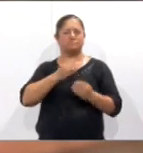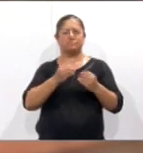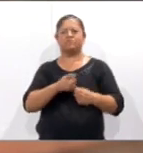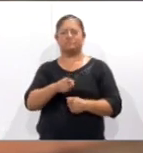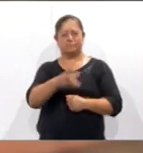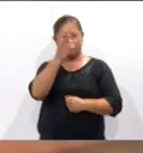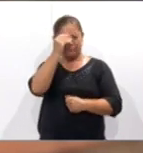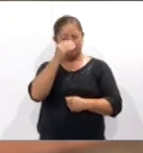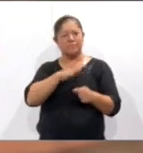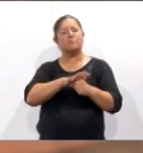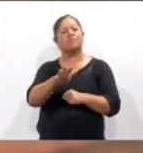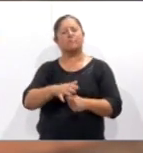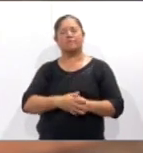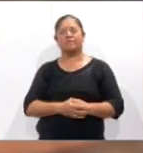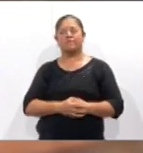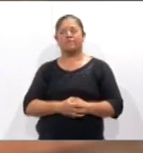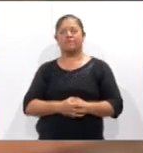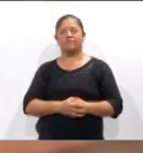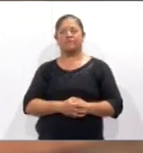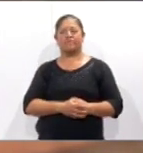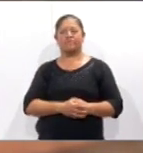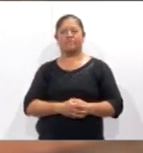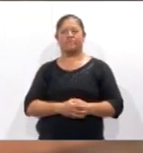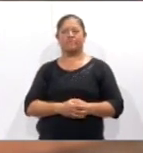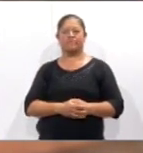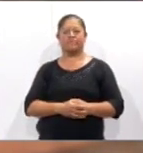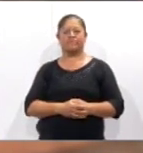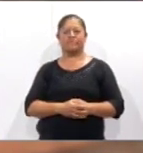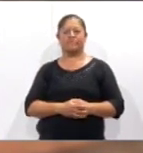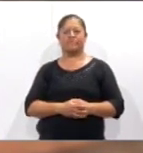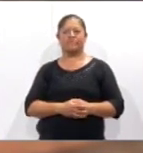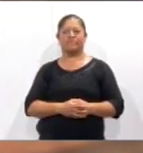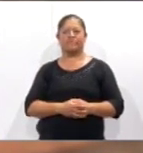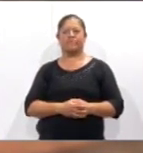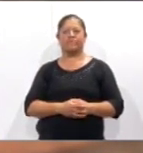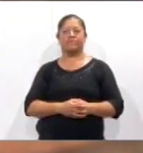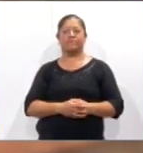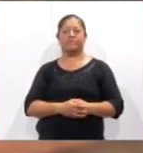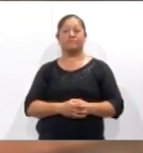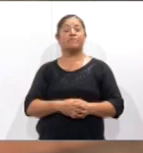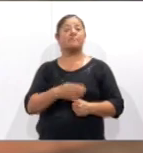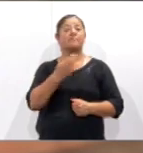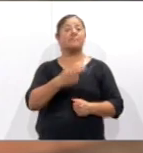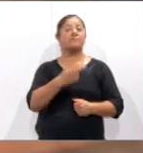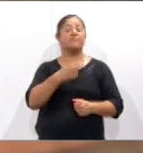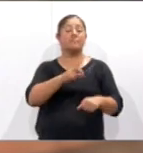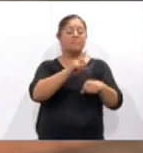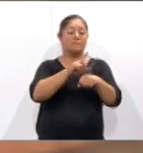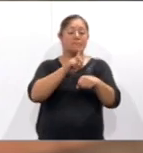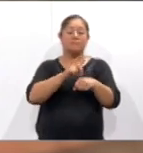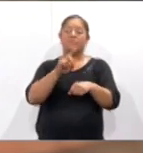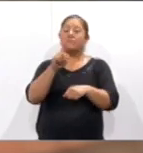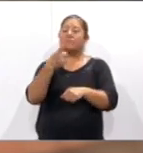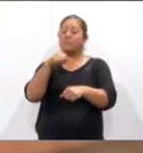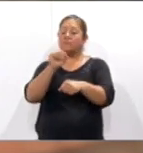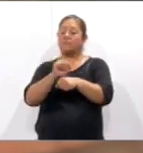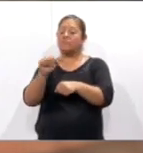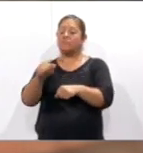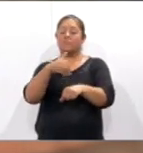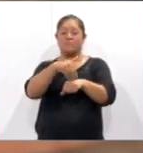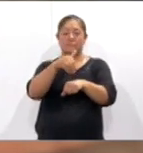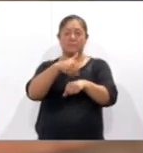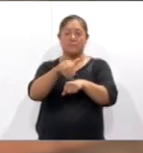aprendiste? Pues, como los, los, este, los números en los días de la semana, los números,